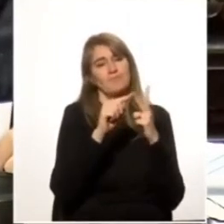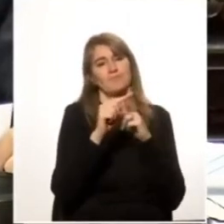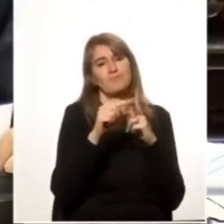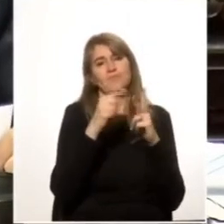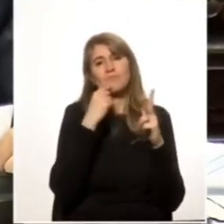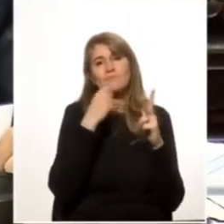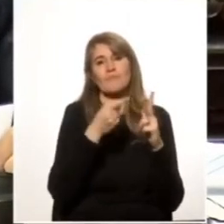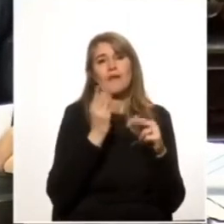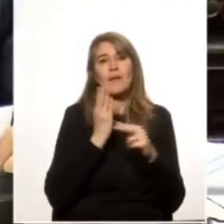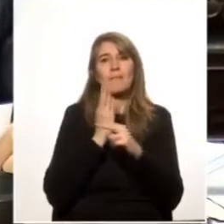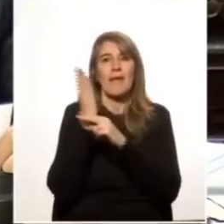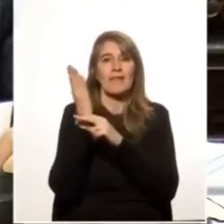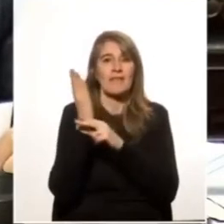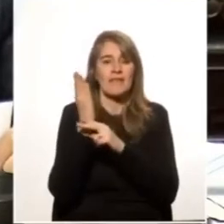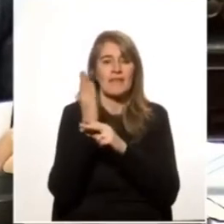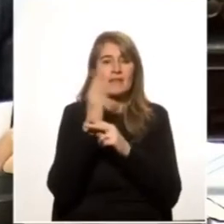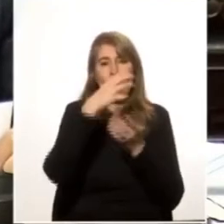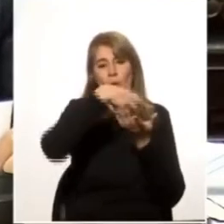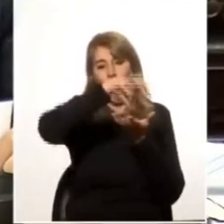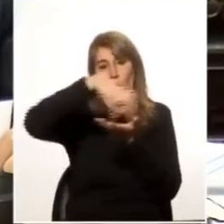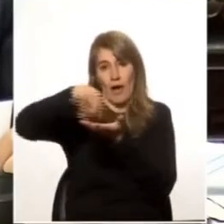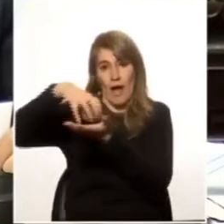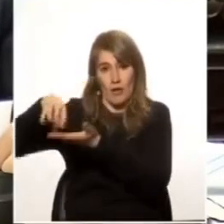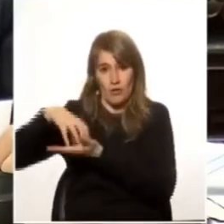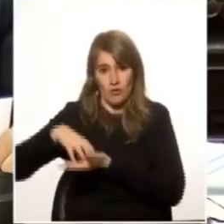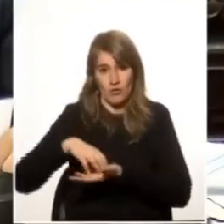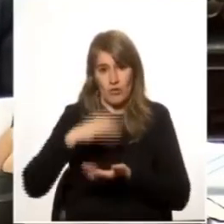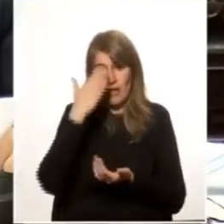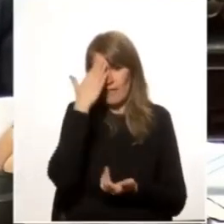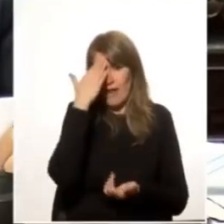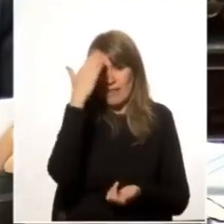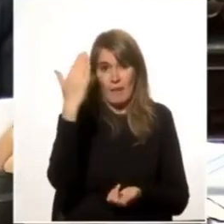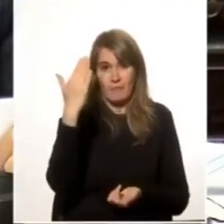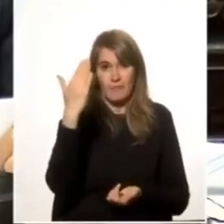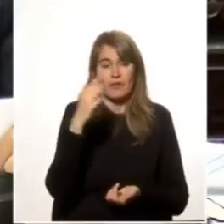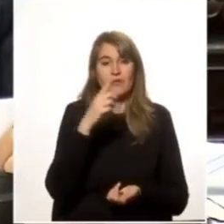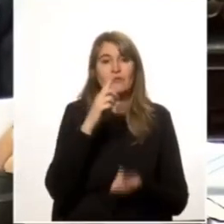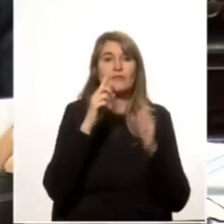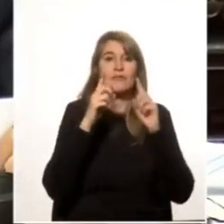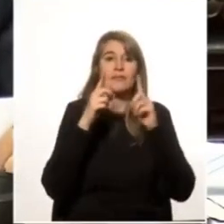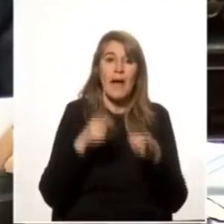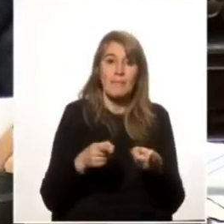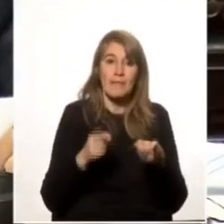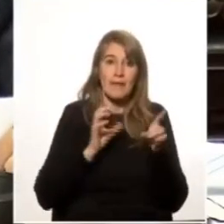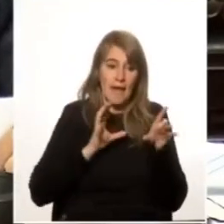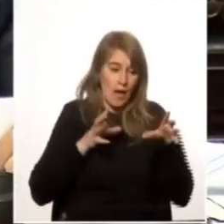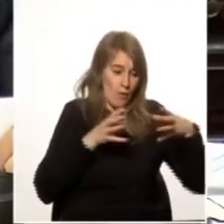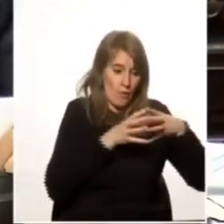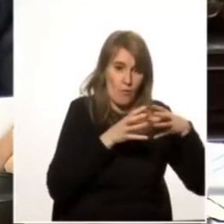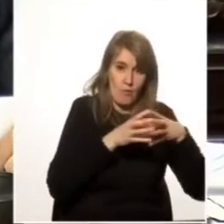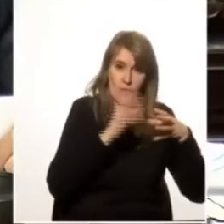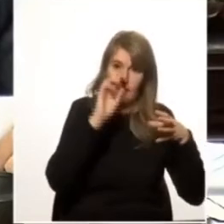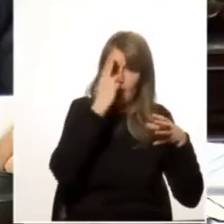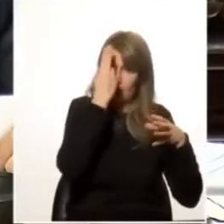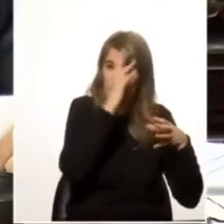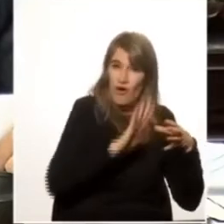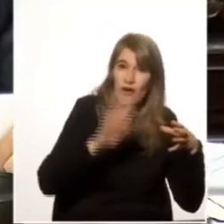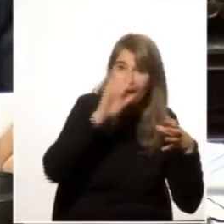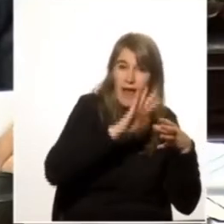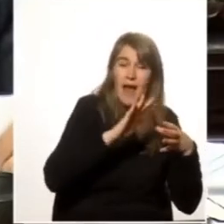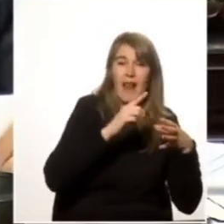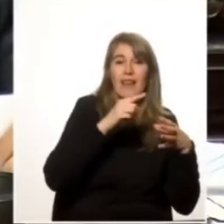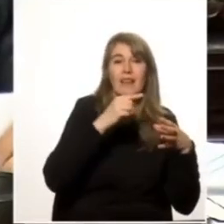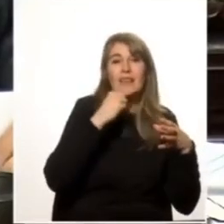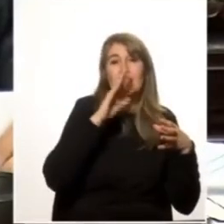encomendar a los órganos del FA, del Frente Amplio y en especial a la Agrupación Nacional de Gobierno de nuestra